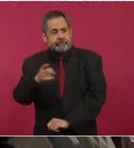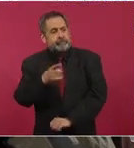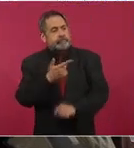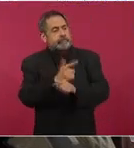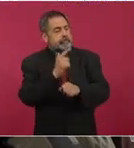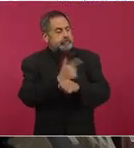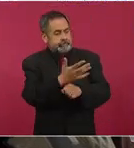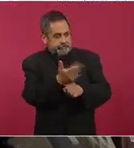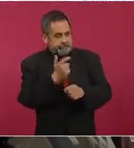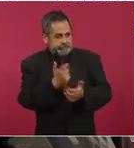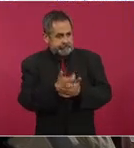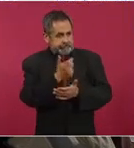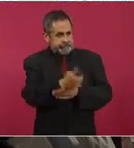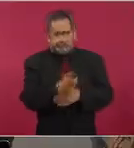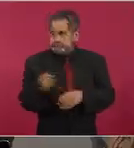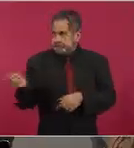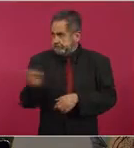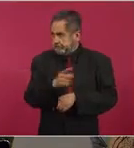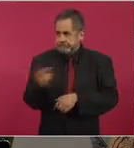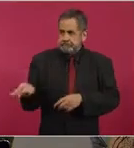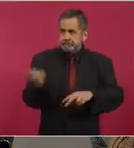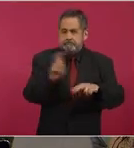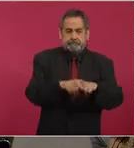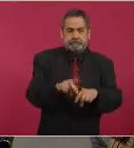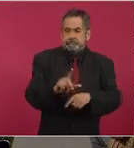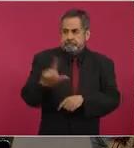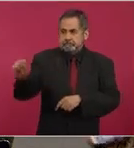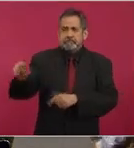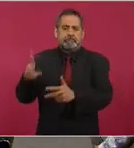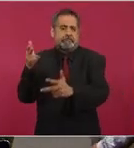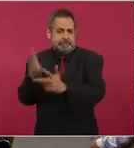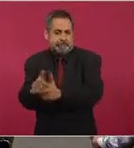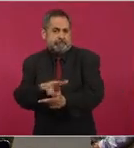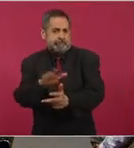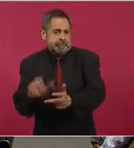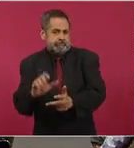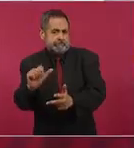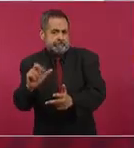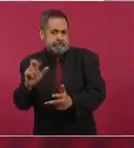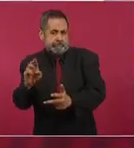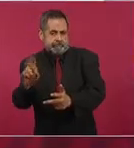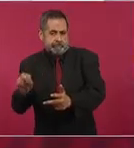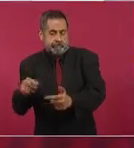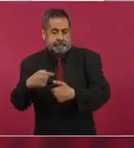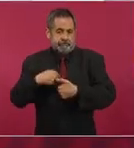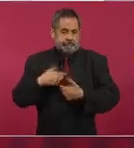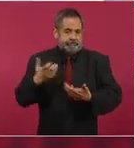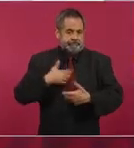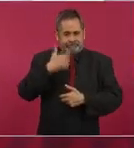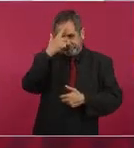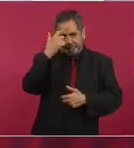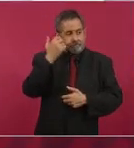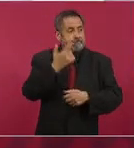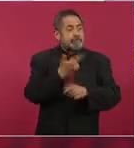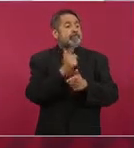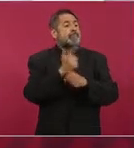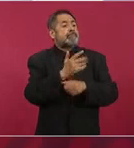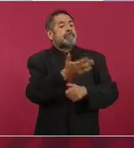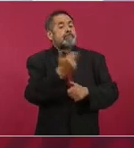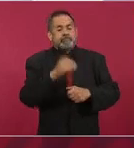homicidio de Armando Linares, que como ustedes recordarán también hay otro sujeto que